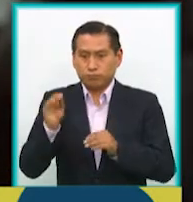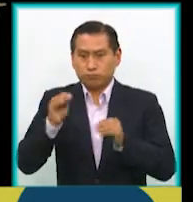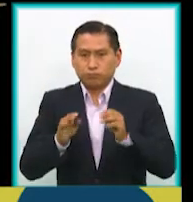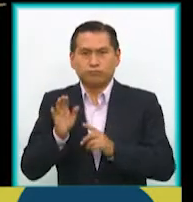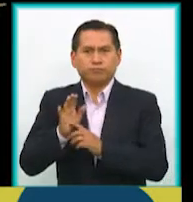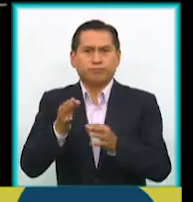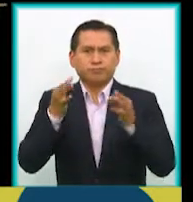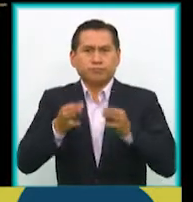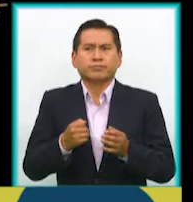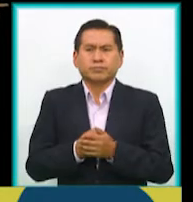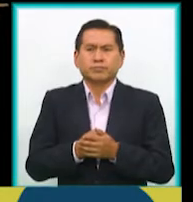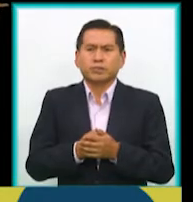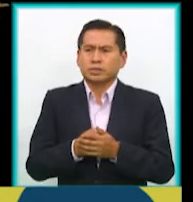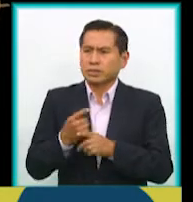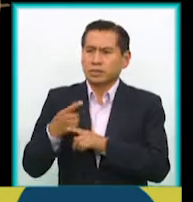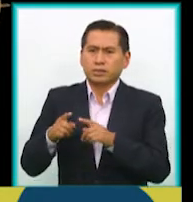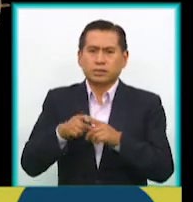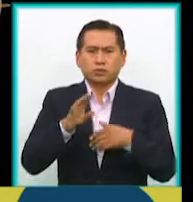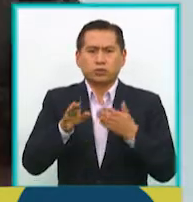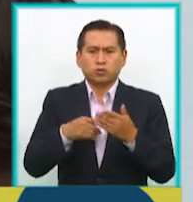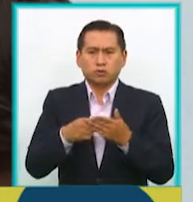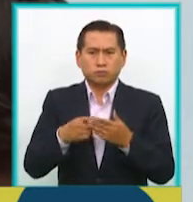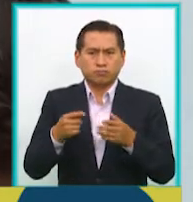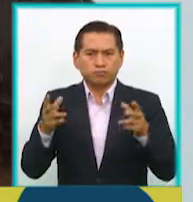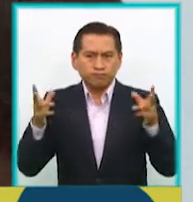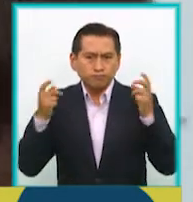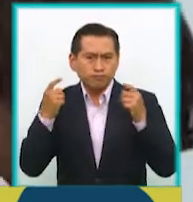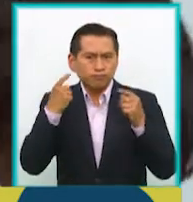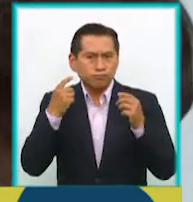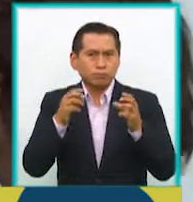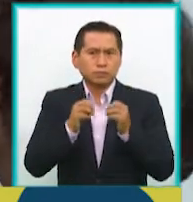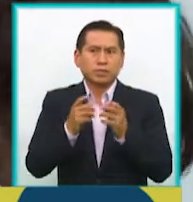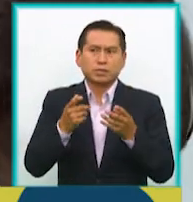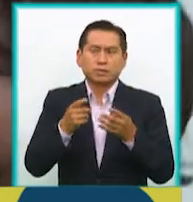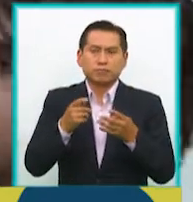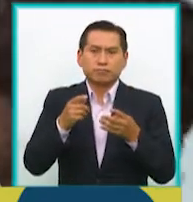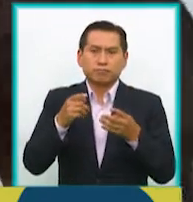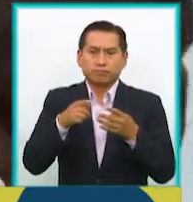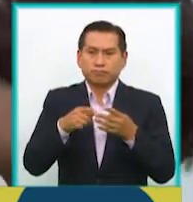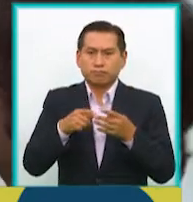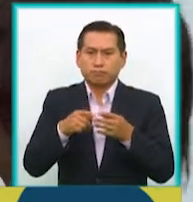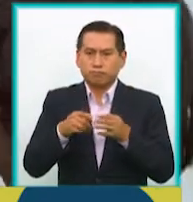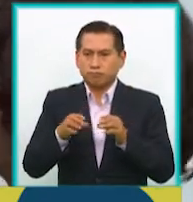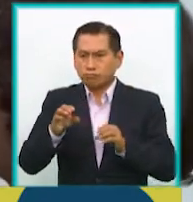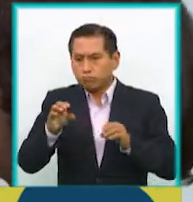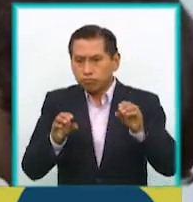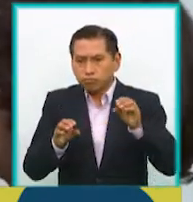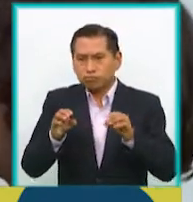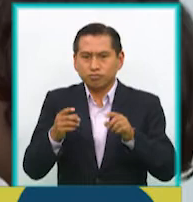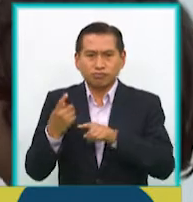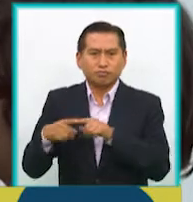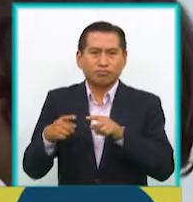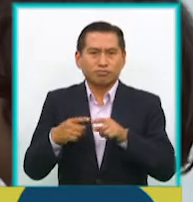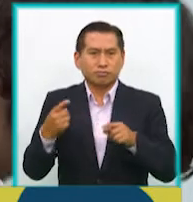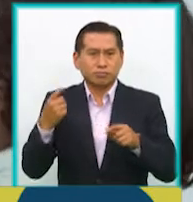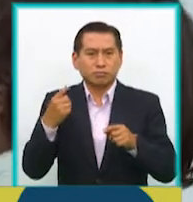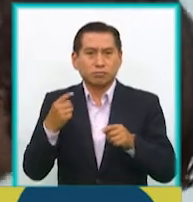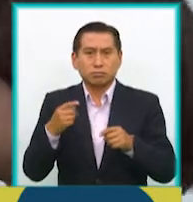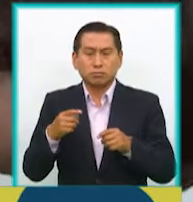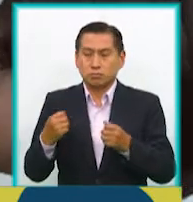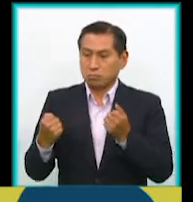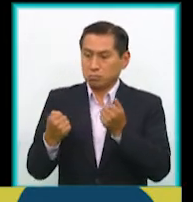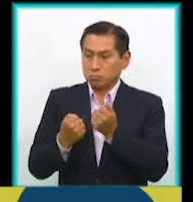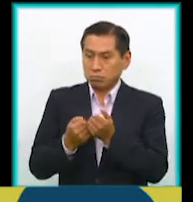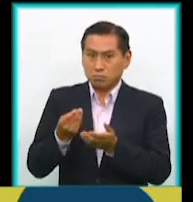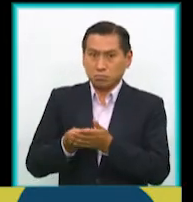que ser, hacer toda la parte de sonido, toda la parte de la masterización. Yo creo que sin ese apoyo, la verdad,